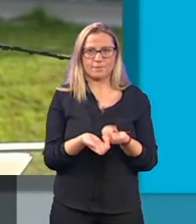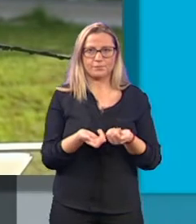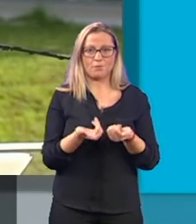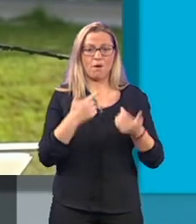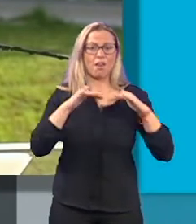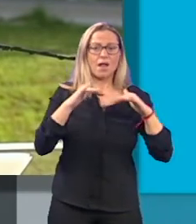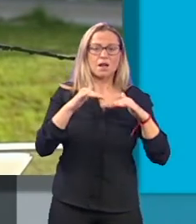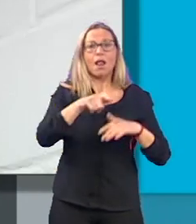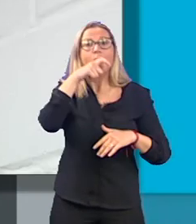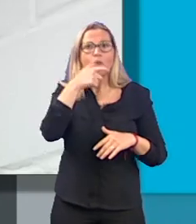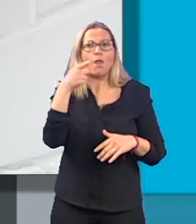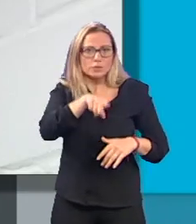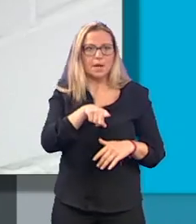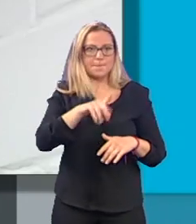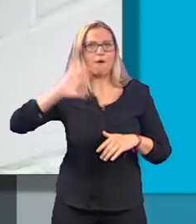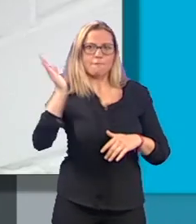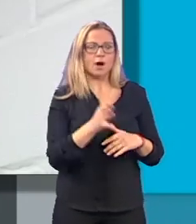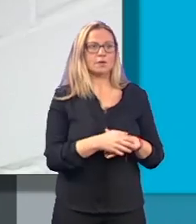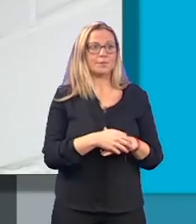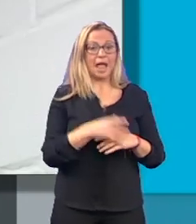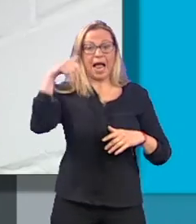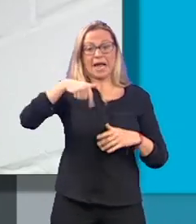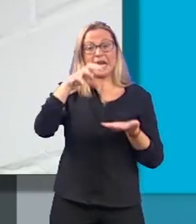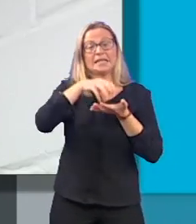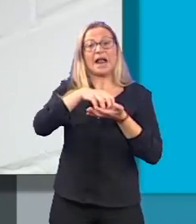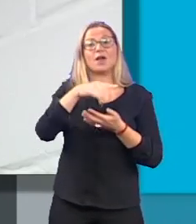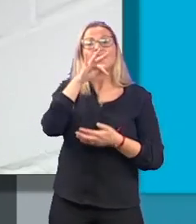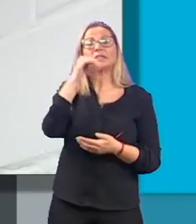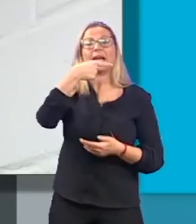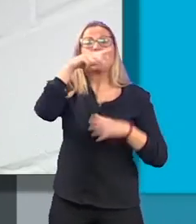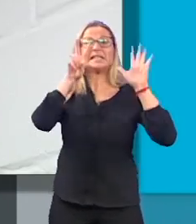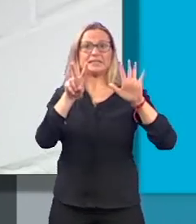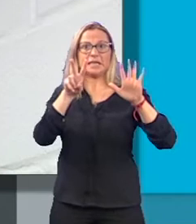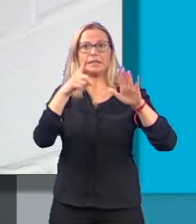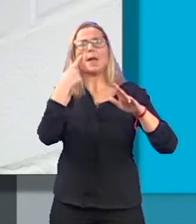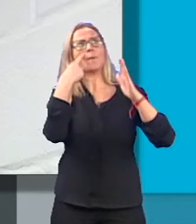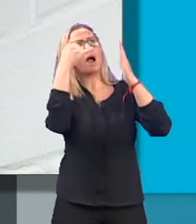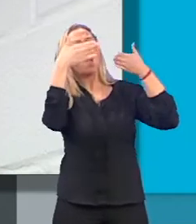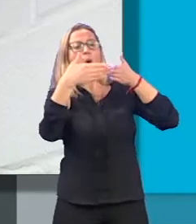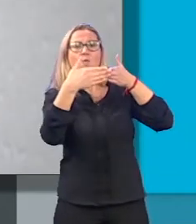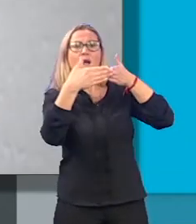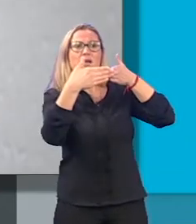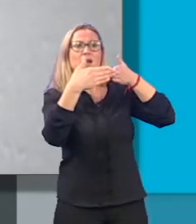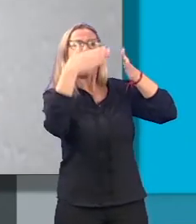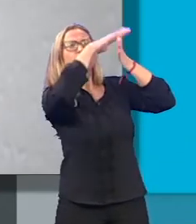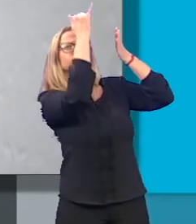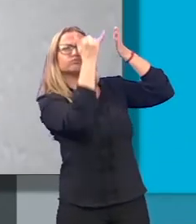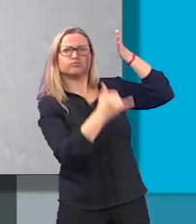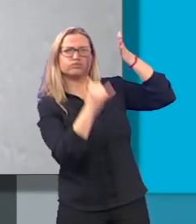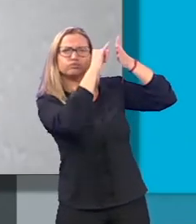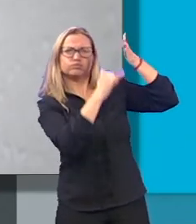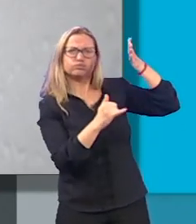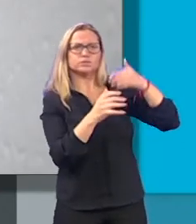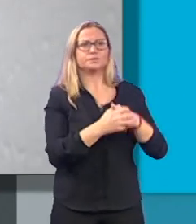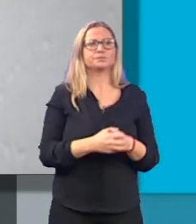sacudida como la duración de la misma. En las instalaciones de TG7 también hay leves desperfectos, al agritarse una esquina con desprendimiento de cascotes.